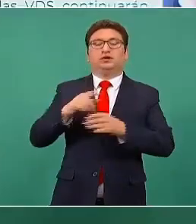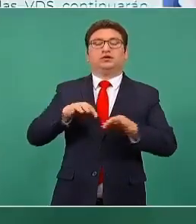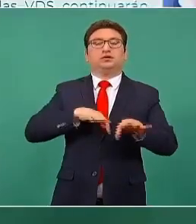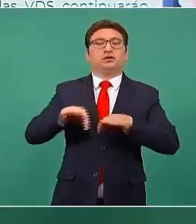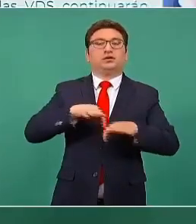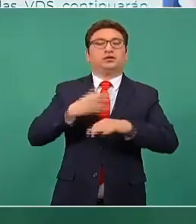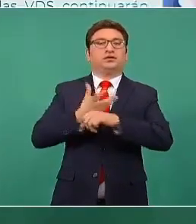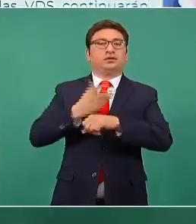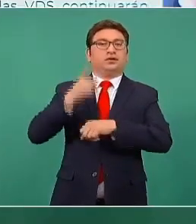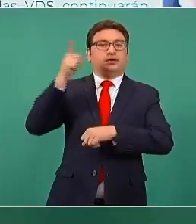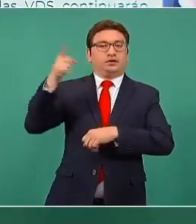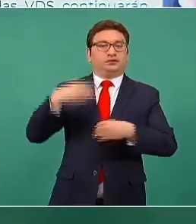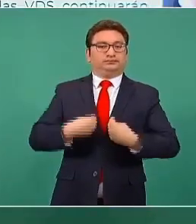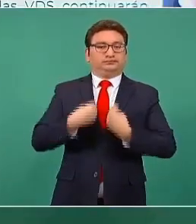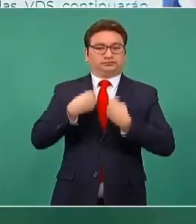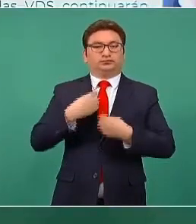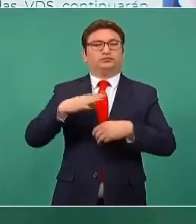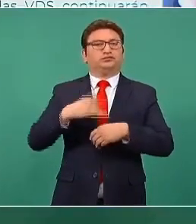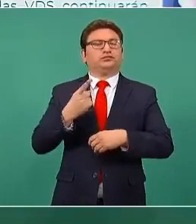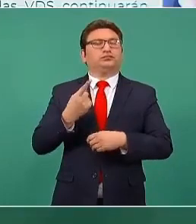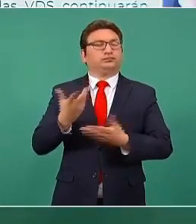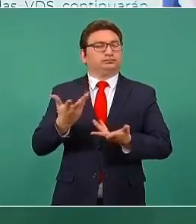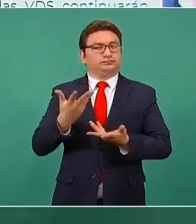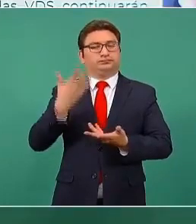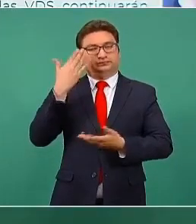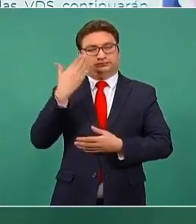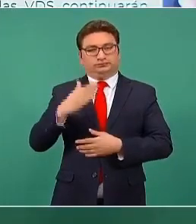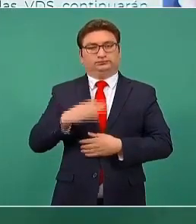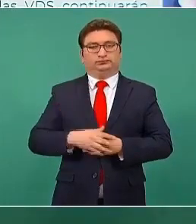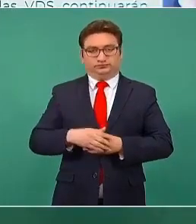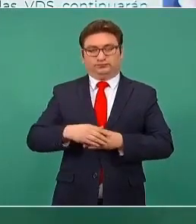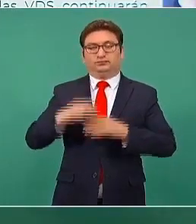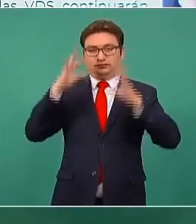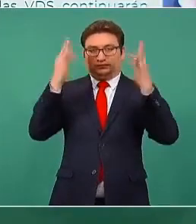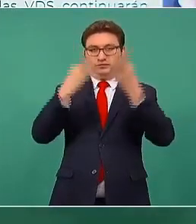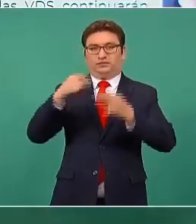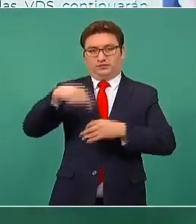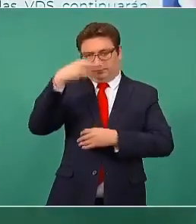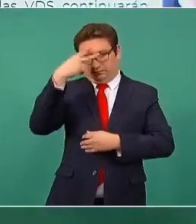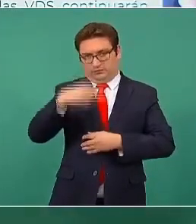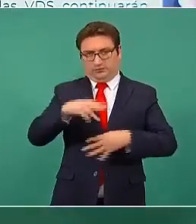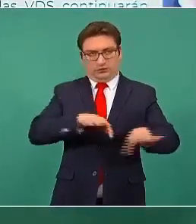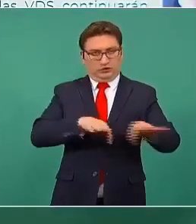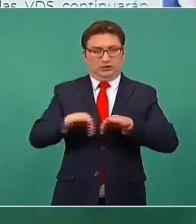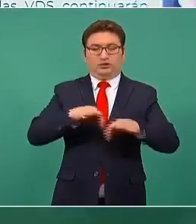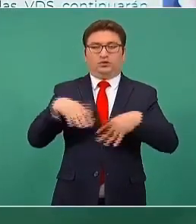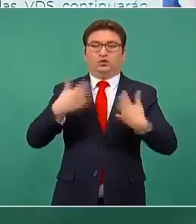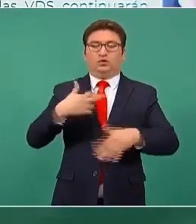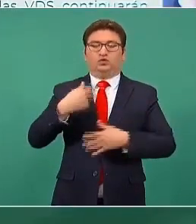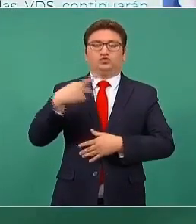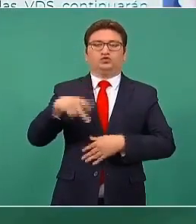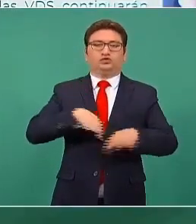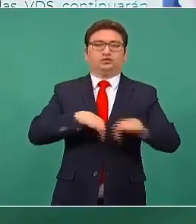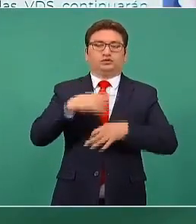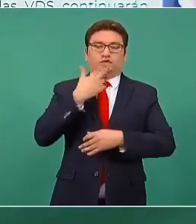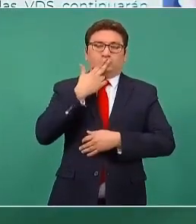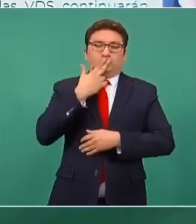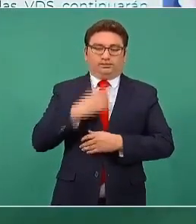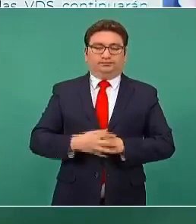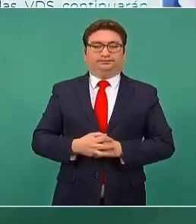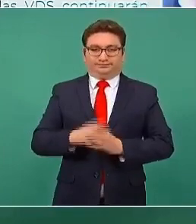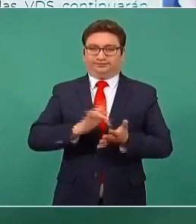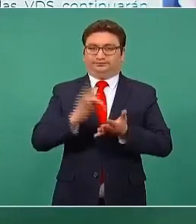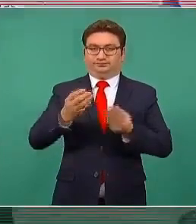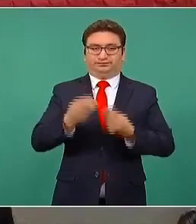Unidos. Esto gracias al trabajo de los consulados de México, a quienes les aprecio mucho trabajo para los que nos están viendo.